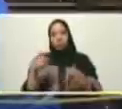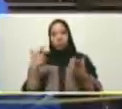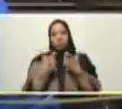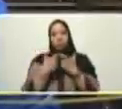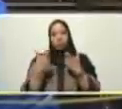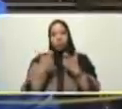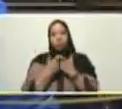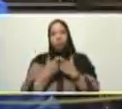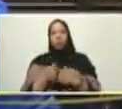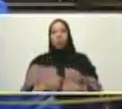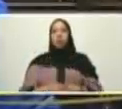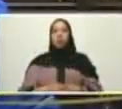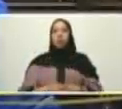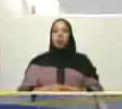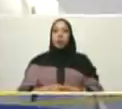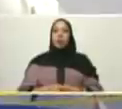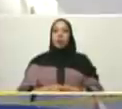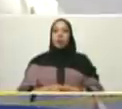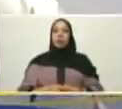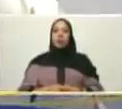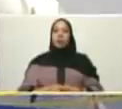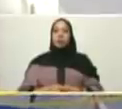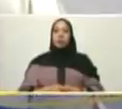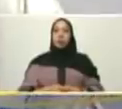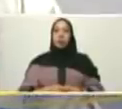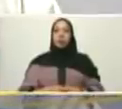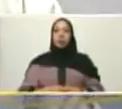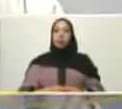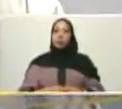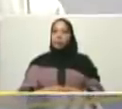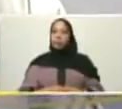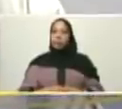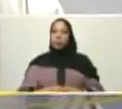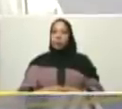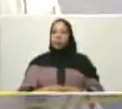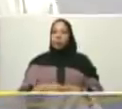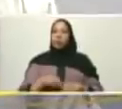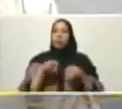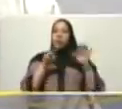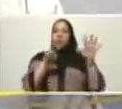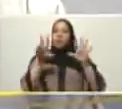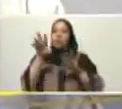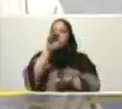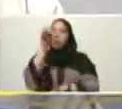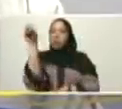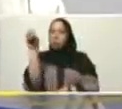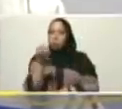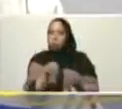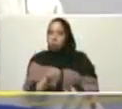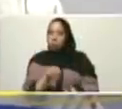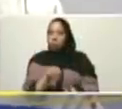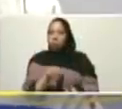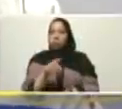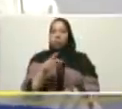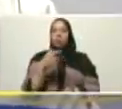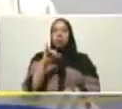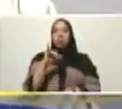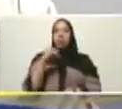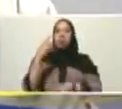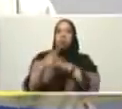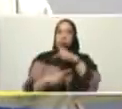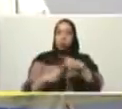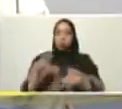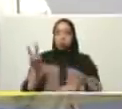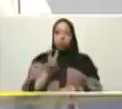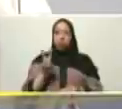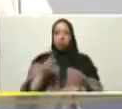capacidad independencia dato? disculpen el 97% de los 261 elementos